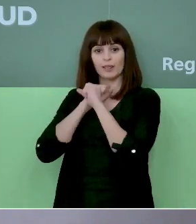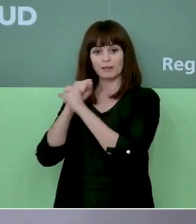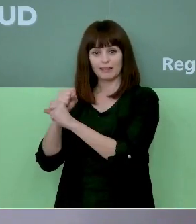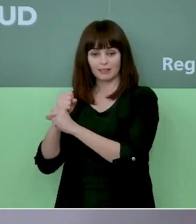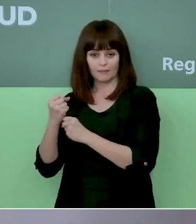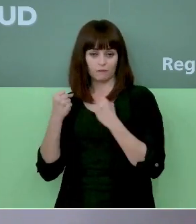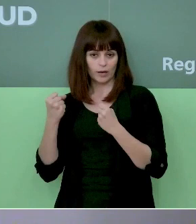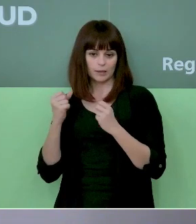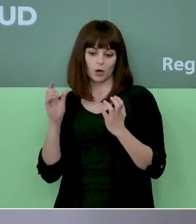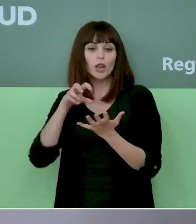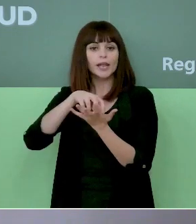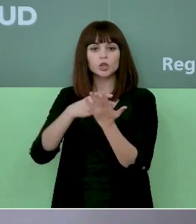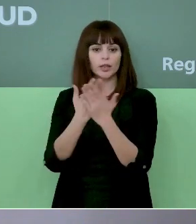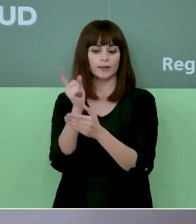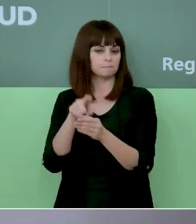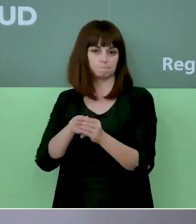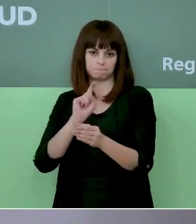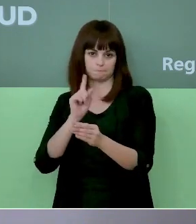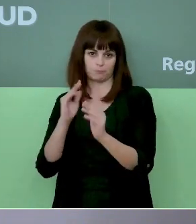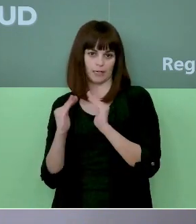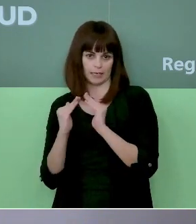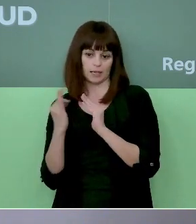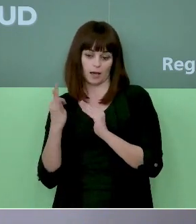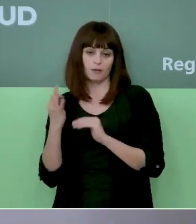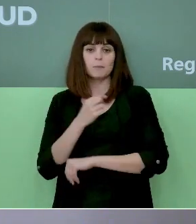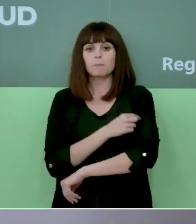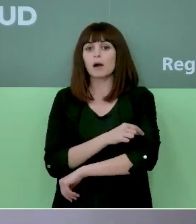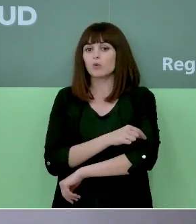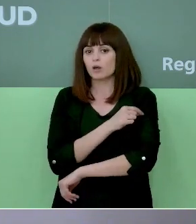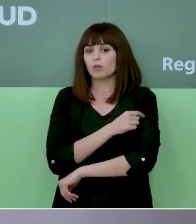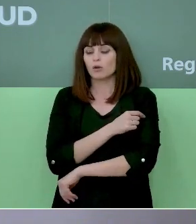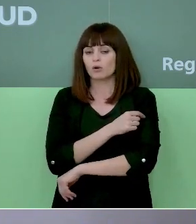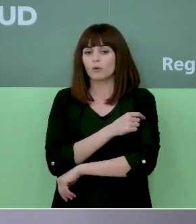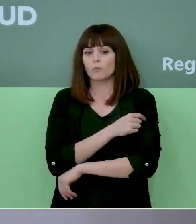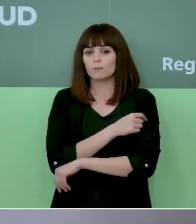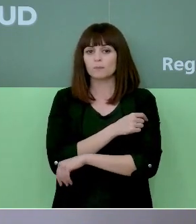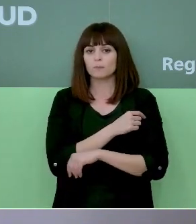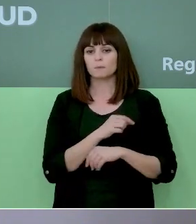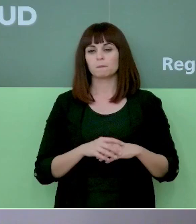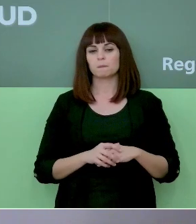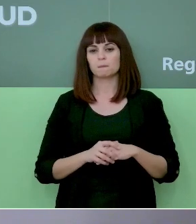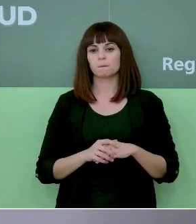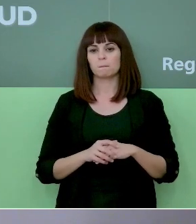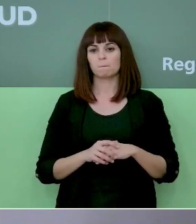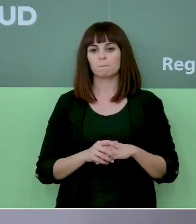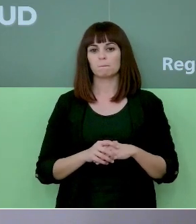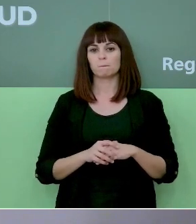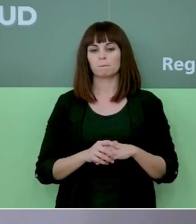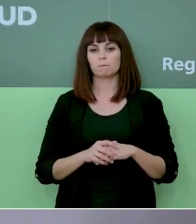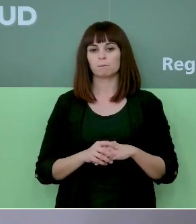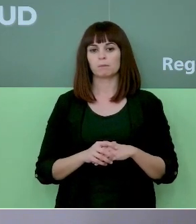están en centros de día y que habrá que hacer una vacunación a veces, bueno,